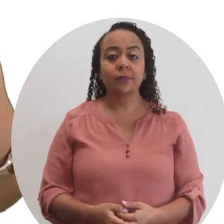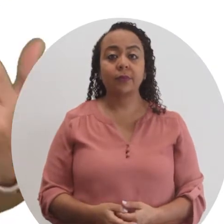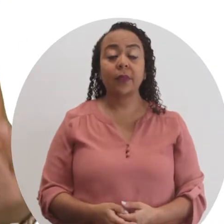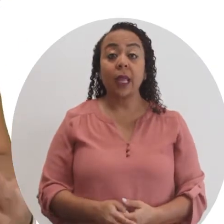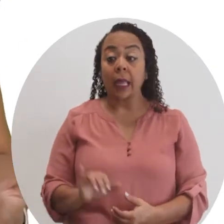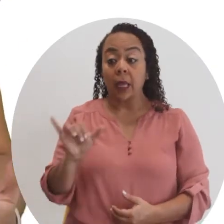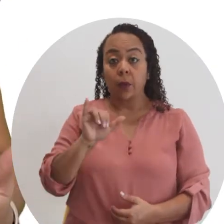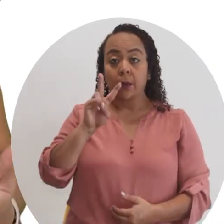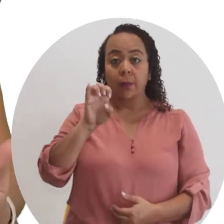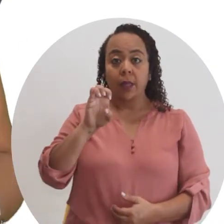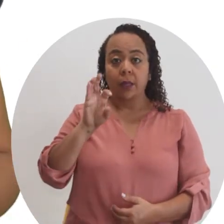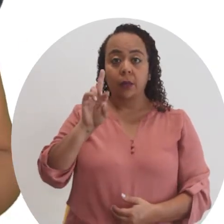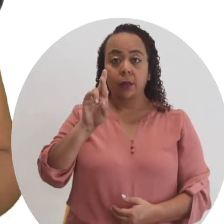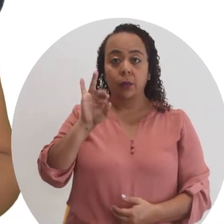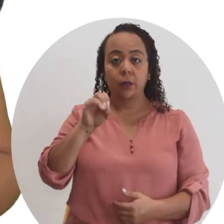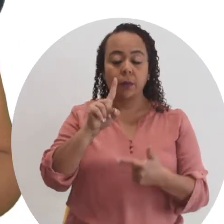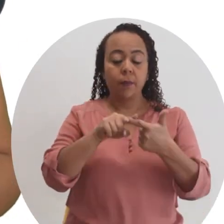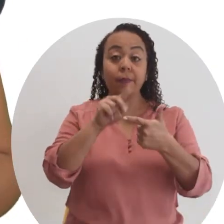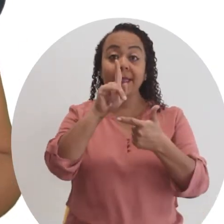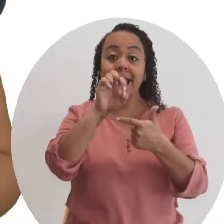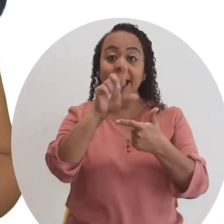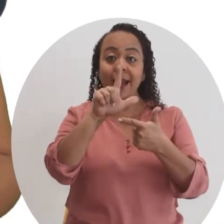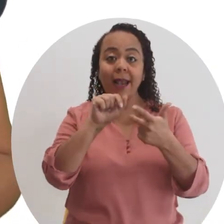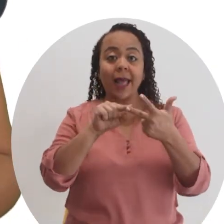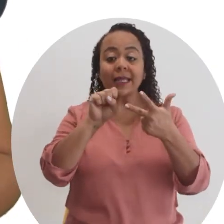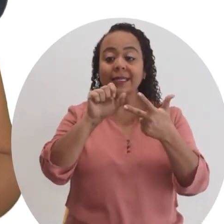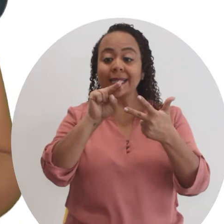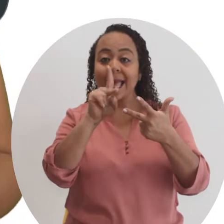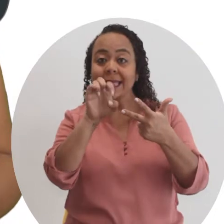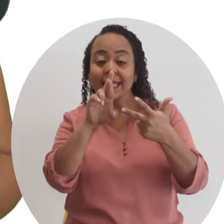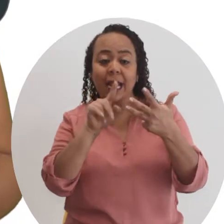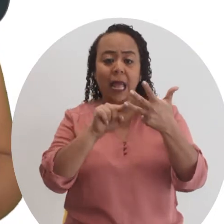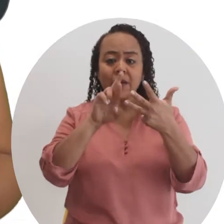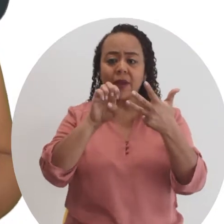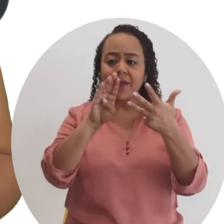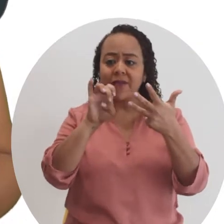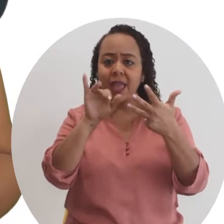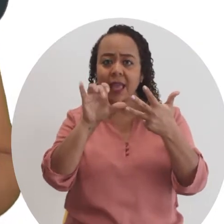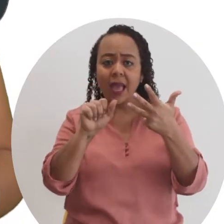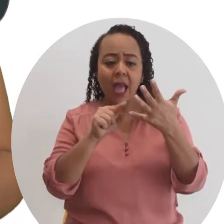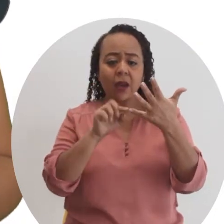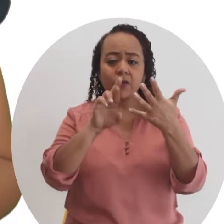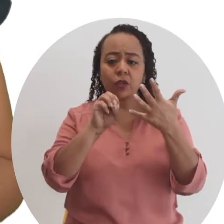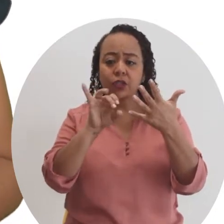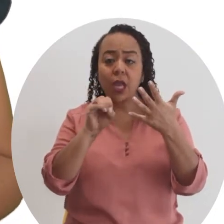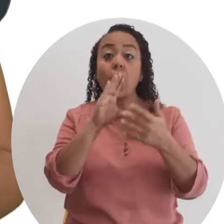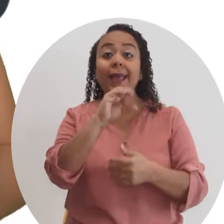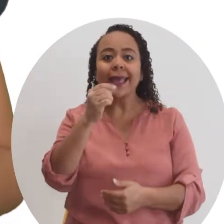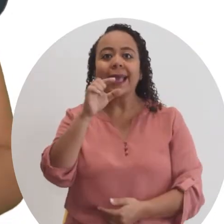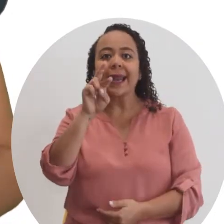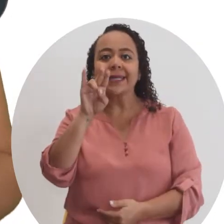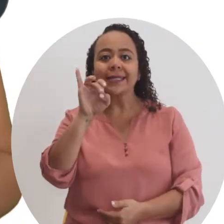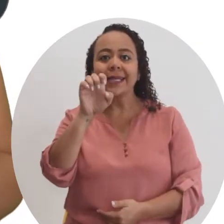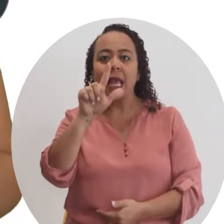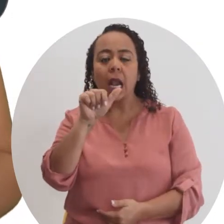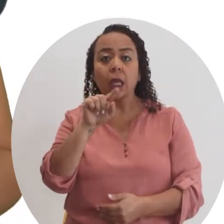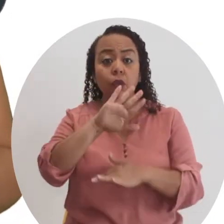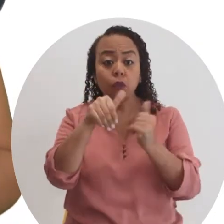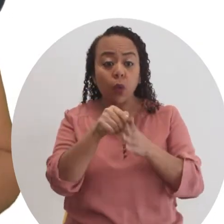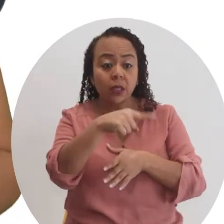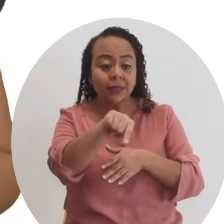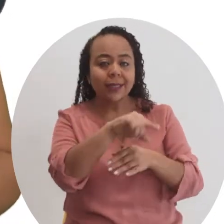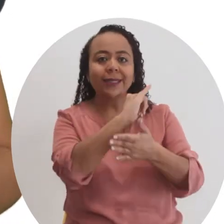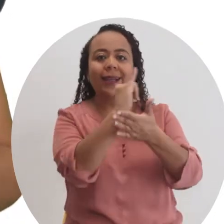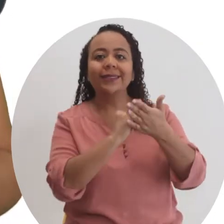Así como Victoria están Carla, Sandra, Rebeca, Rocío y Graciela. Todas ellas